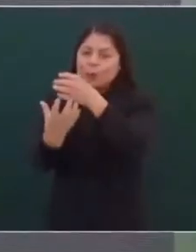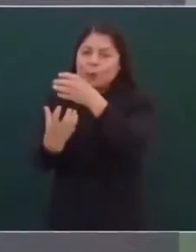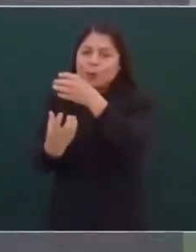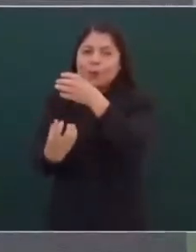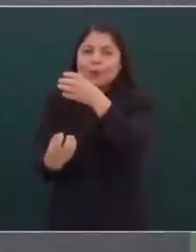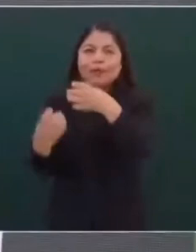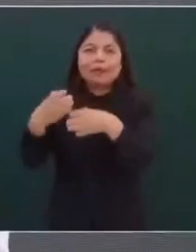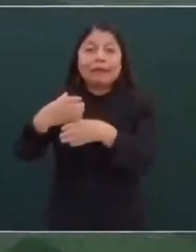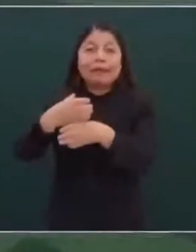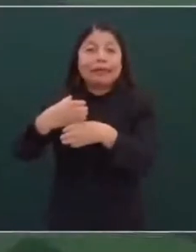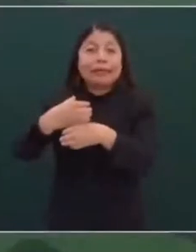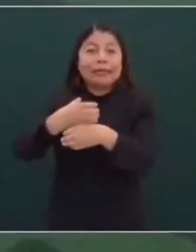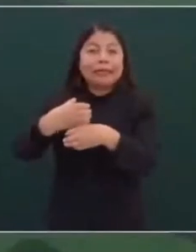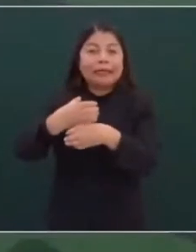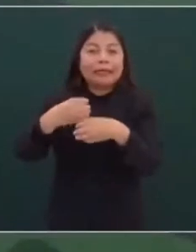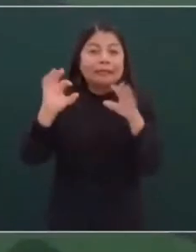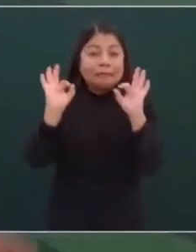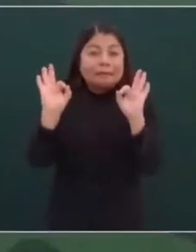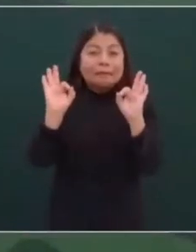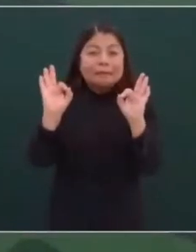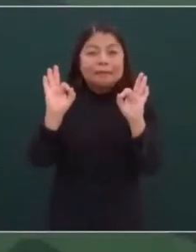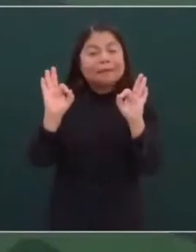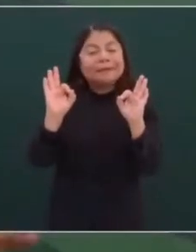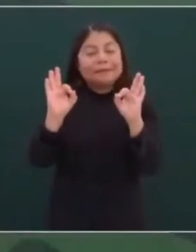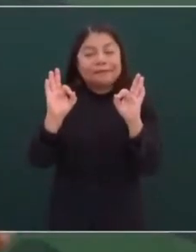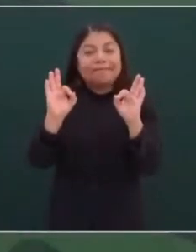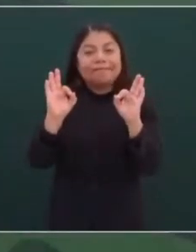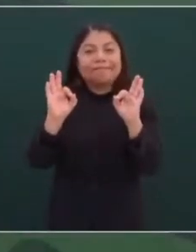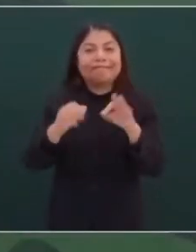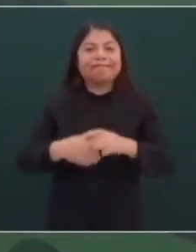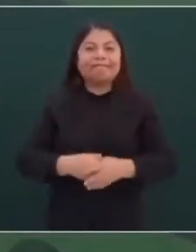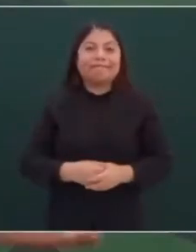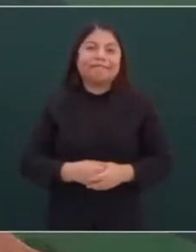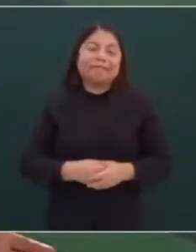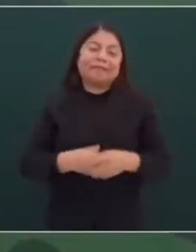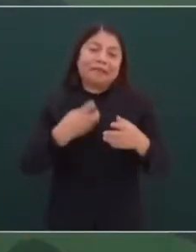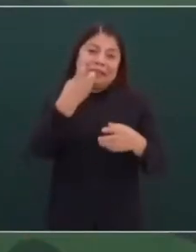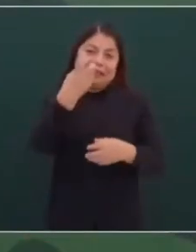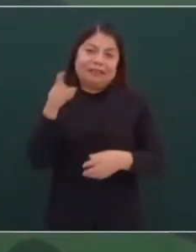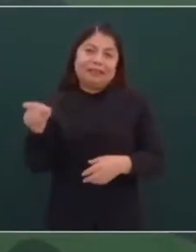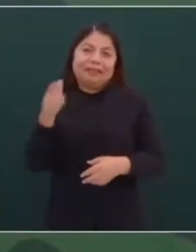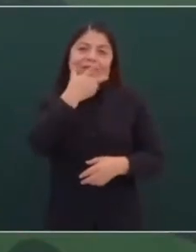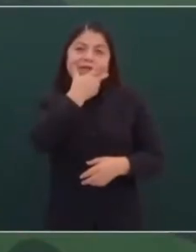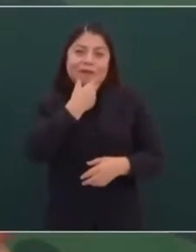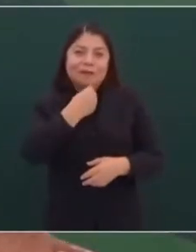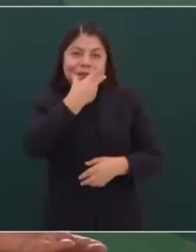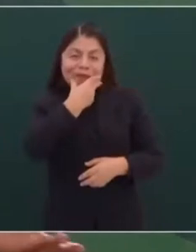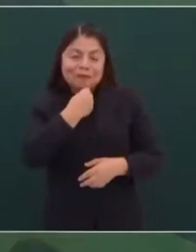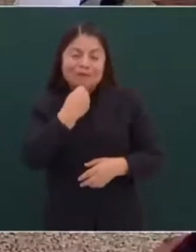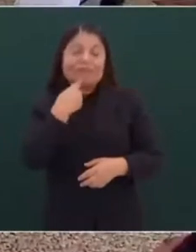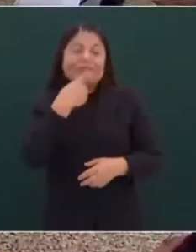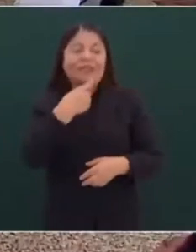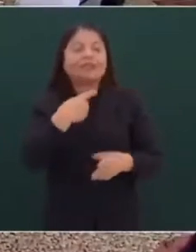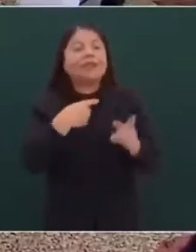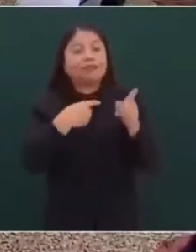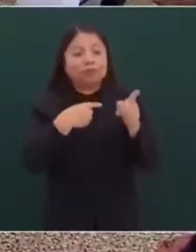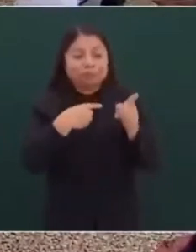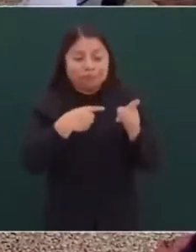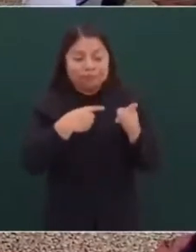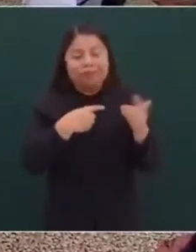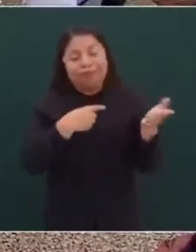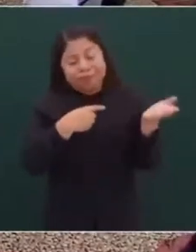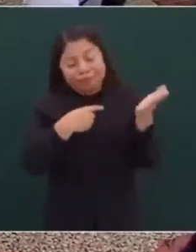como se trata de ti, te vamos a dar la oportunidad, aunque